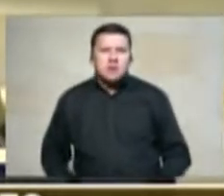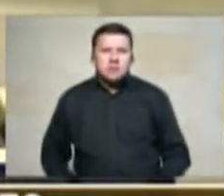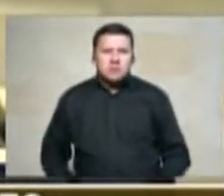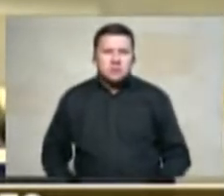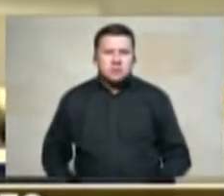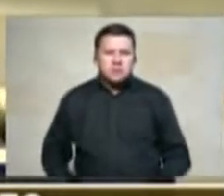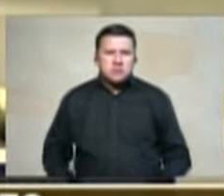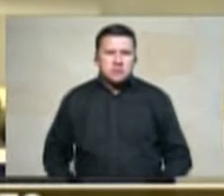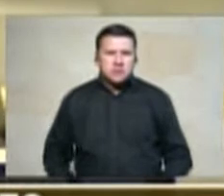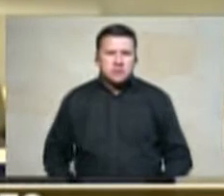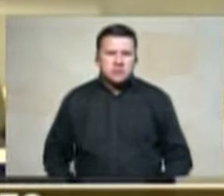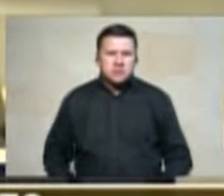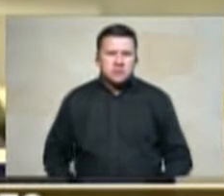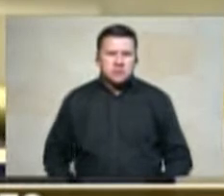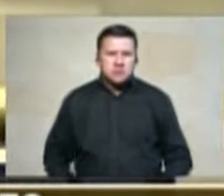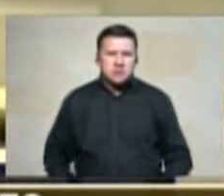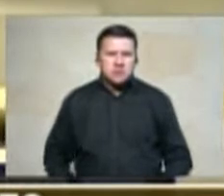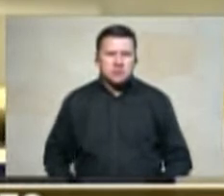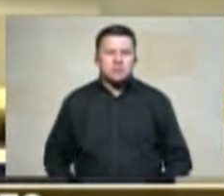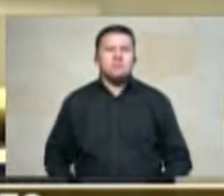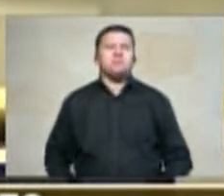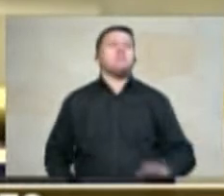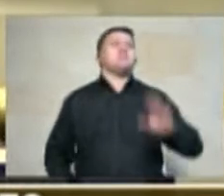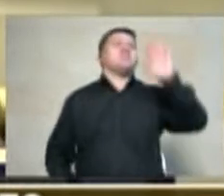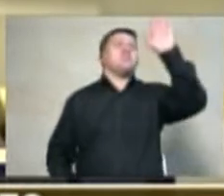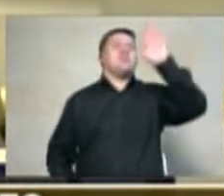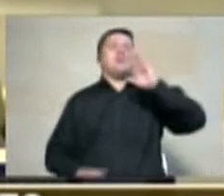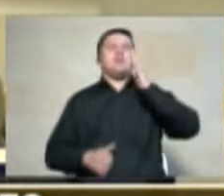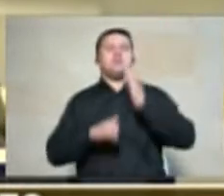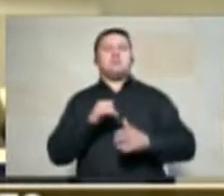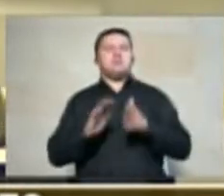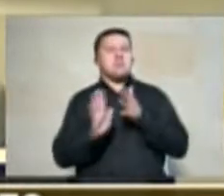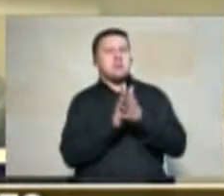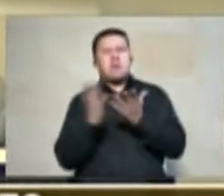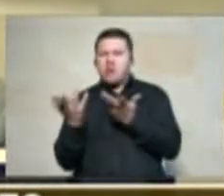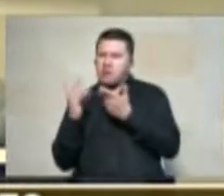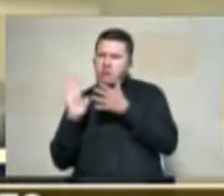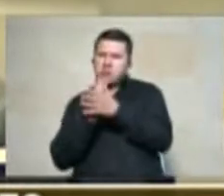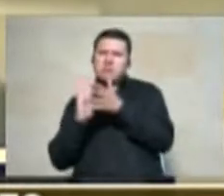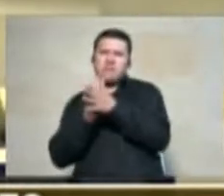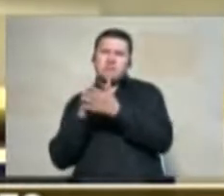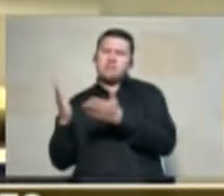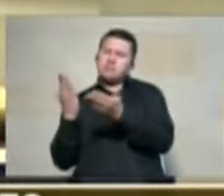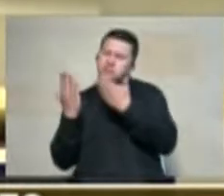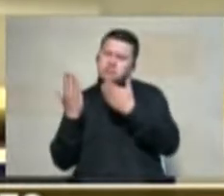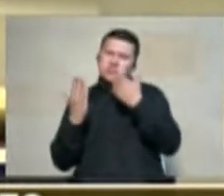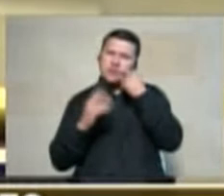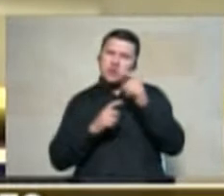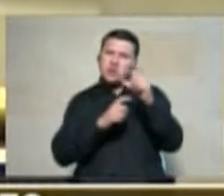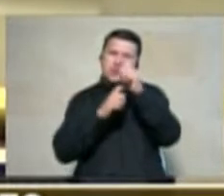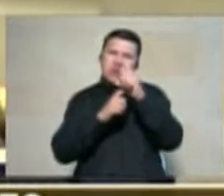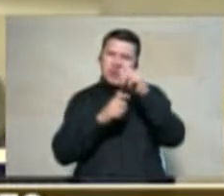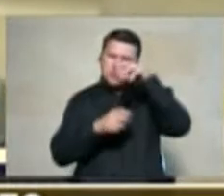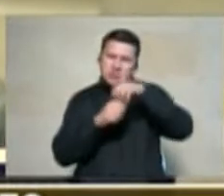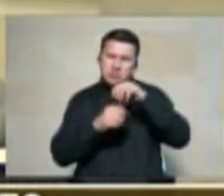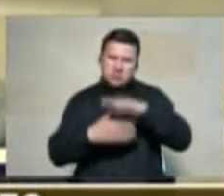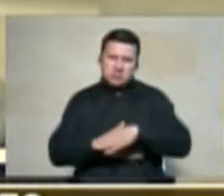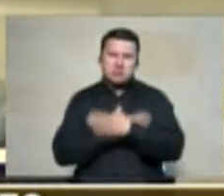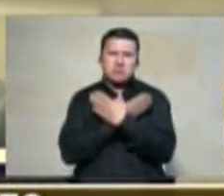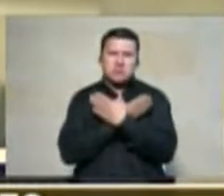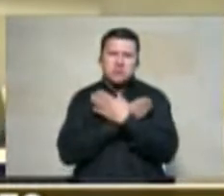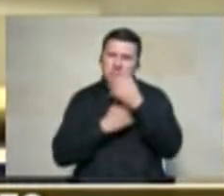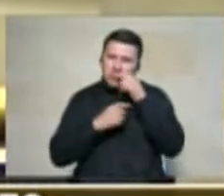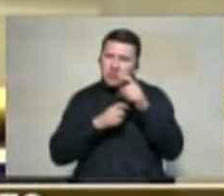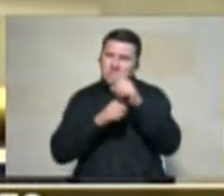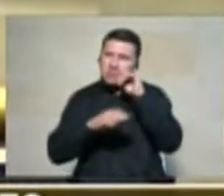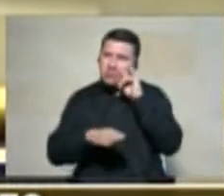aló los últimos informes que ha hecho la Contraloría General de la República y la Procuraduría General sobre